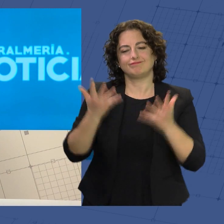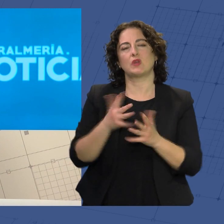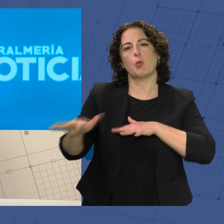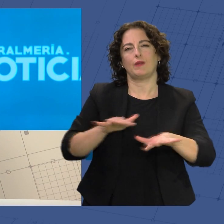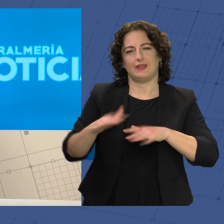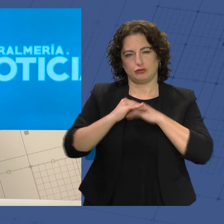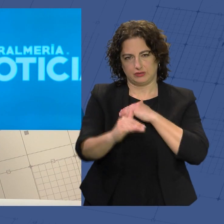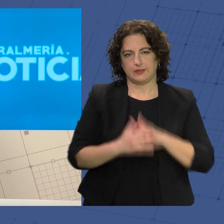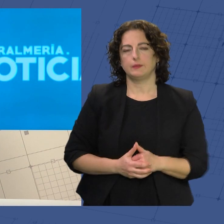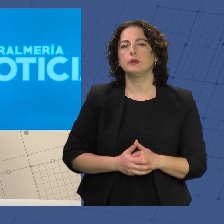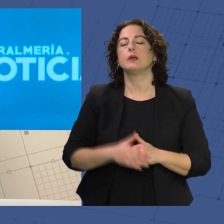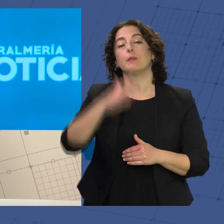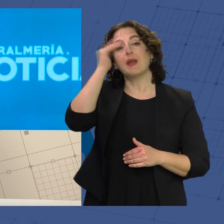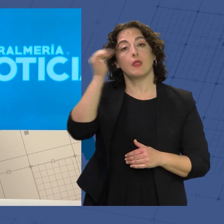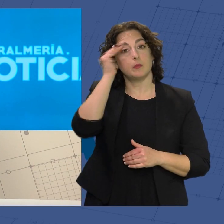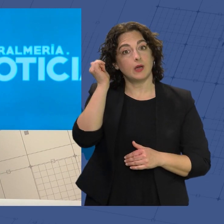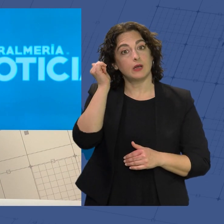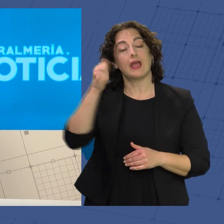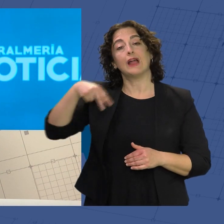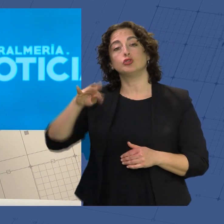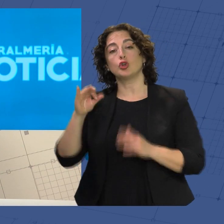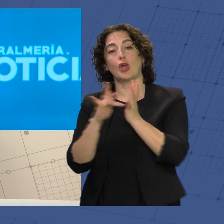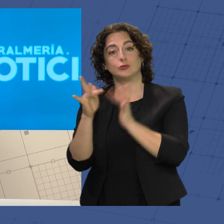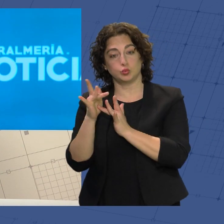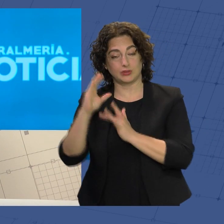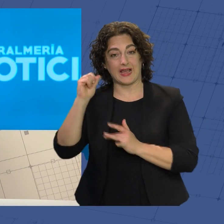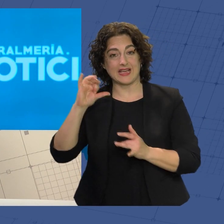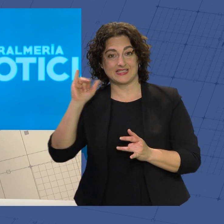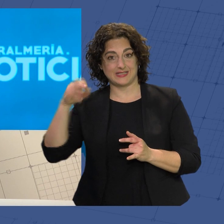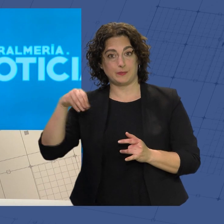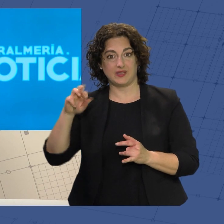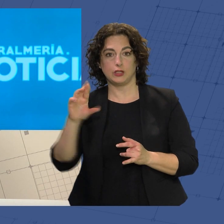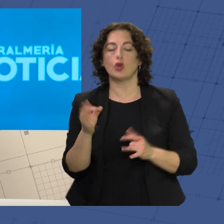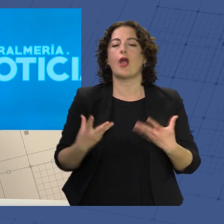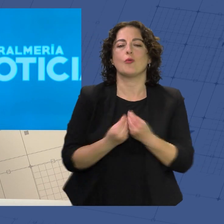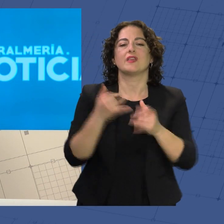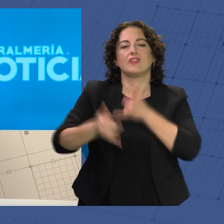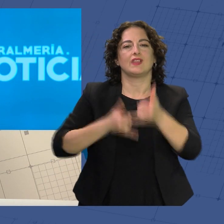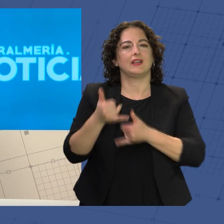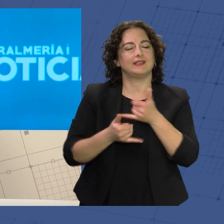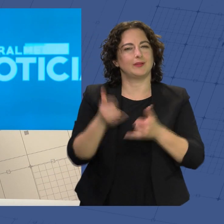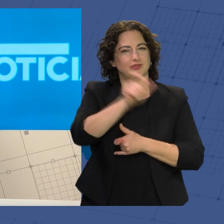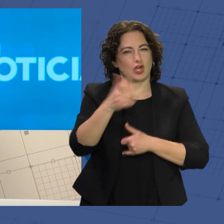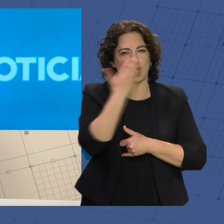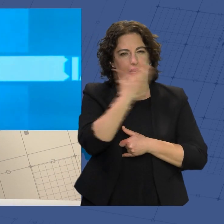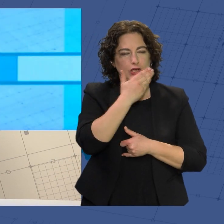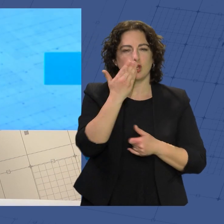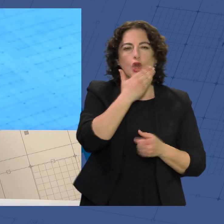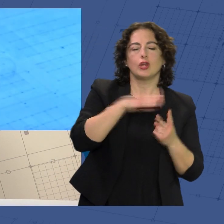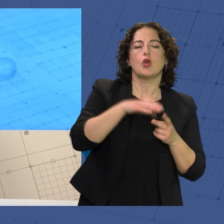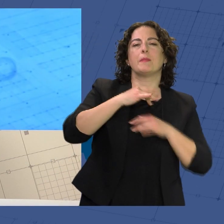sostenible. María del Mar Vázquez y Antonio Jesús Casimiro han acompañado en bicicleta a los escolares de los colegios